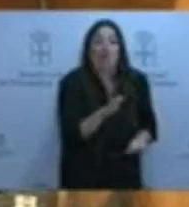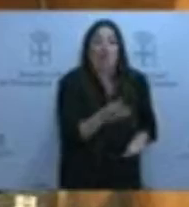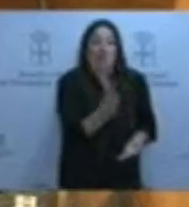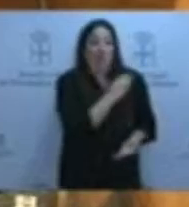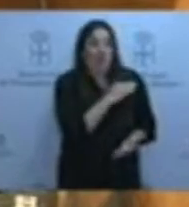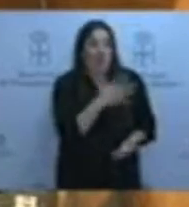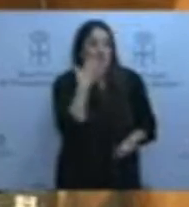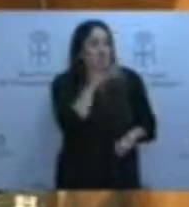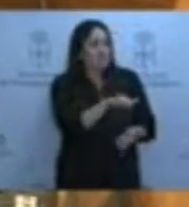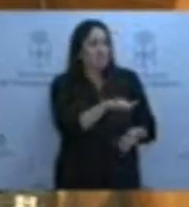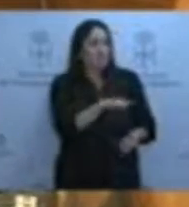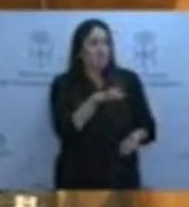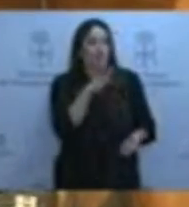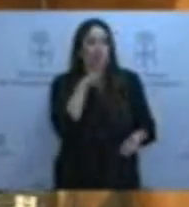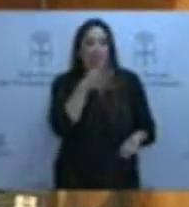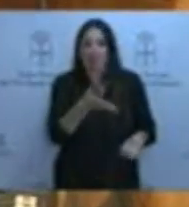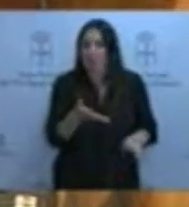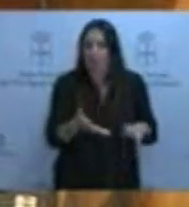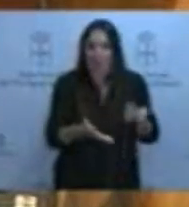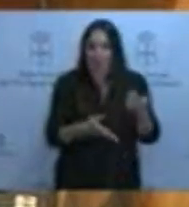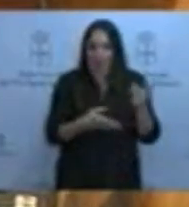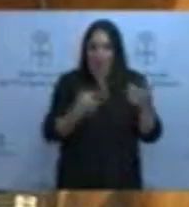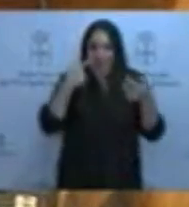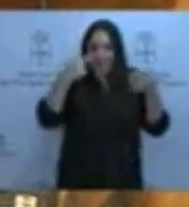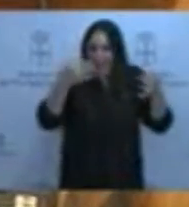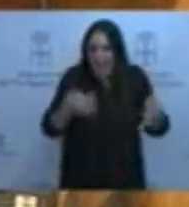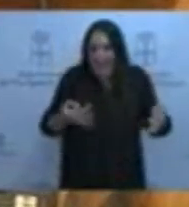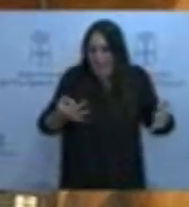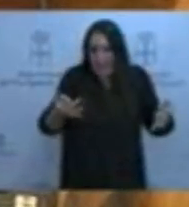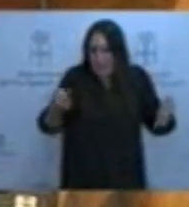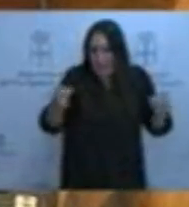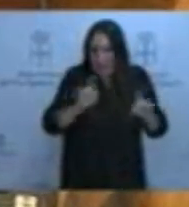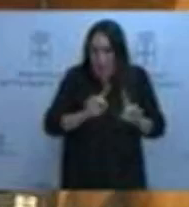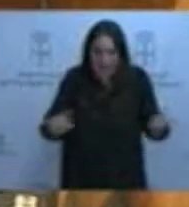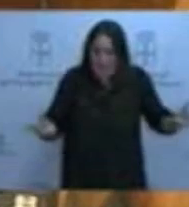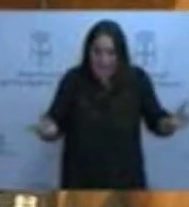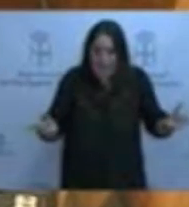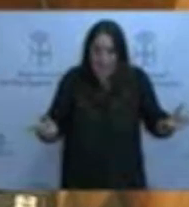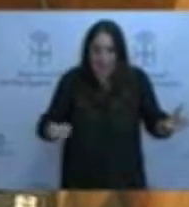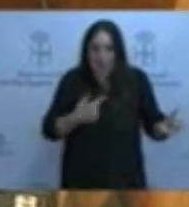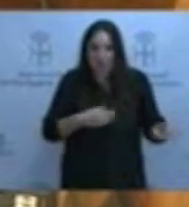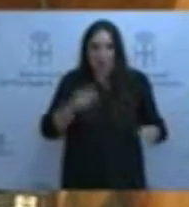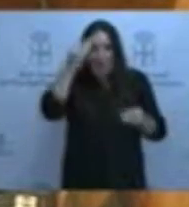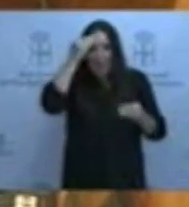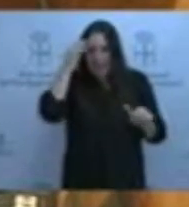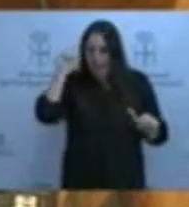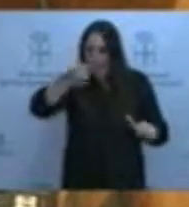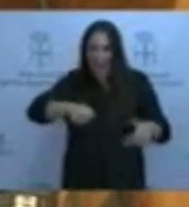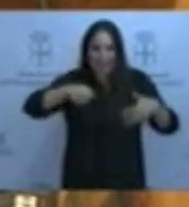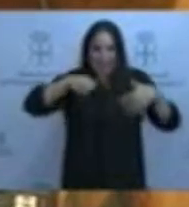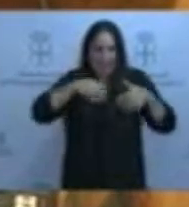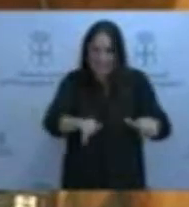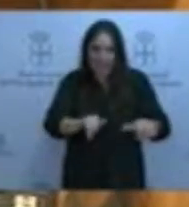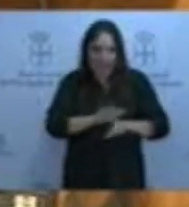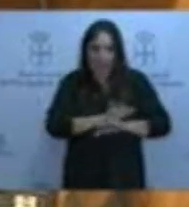porque la verdad nunca... Nada más lejos de la realidad y, vamos, ni siquiera lo hemos pensado en ningún momento. La posibilidad